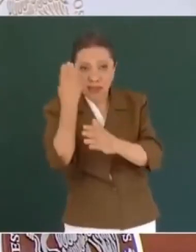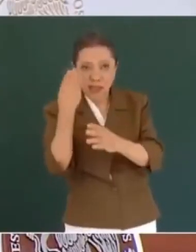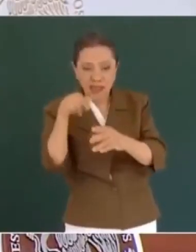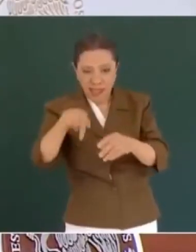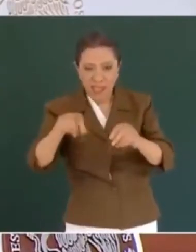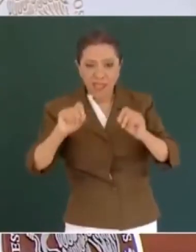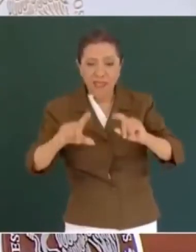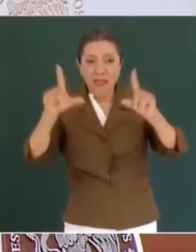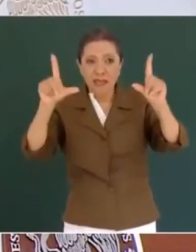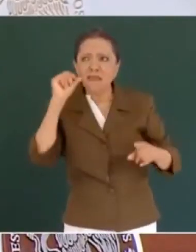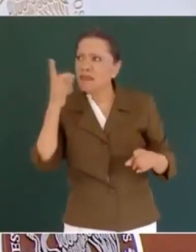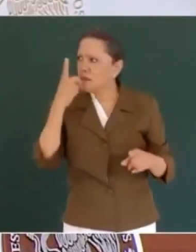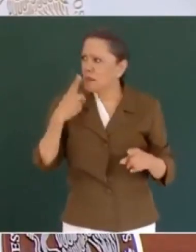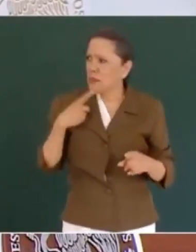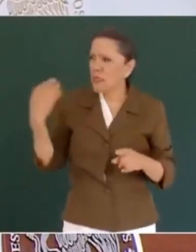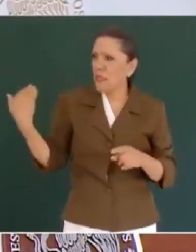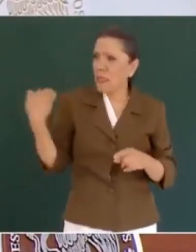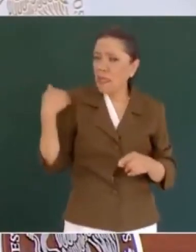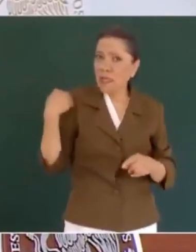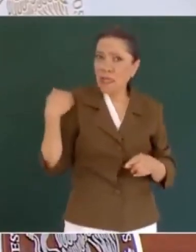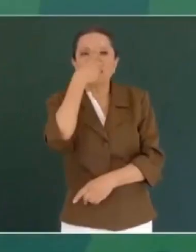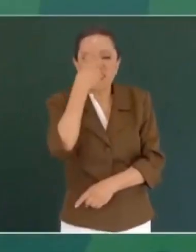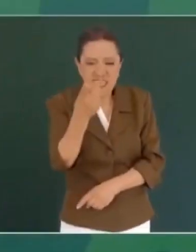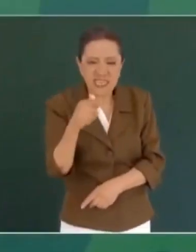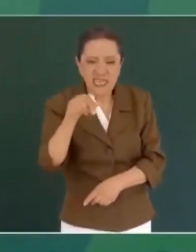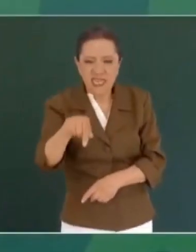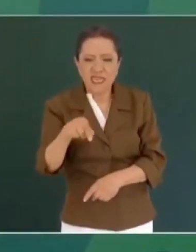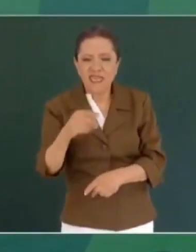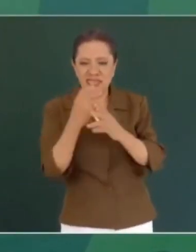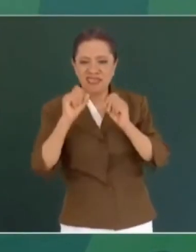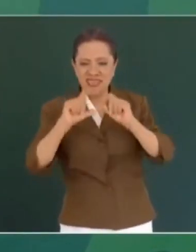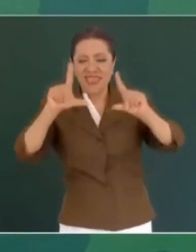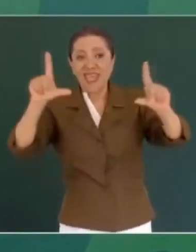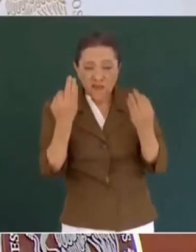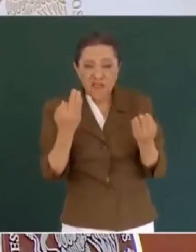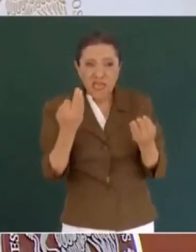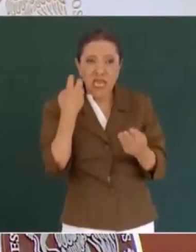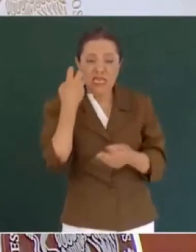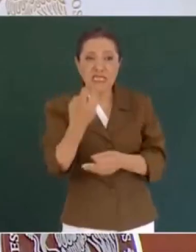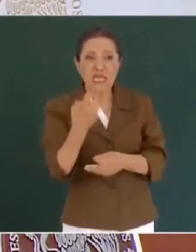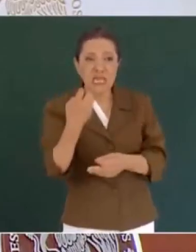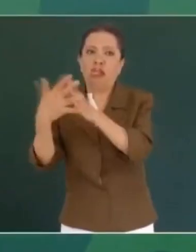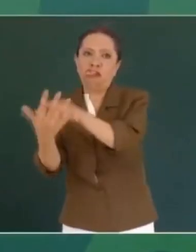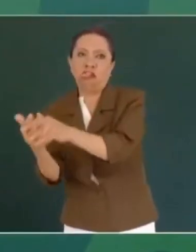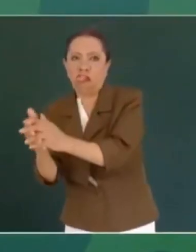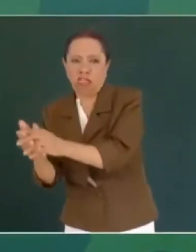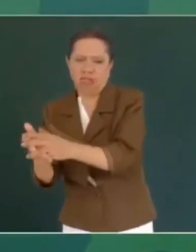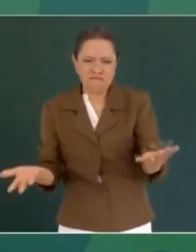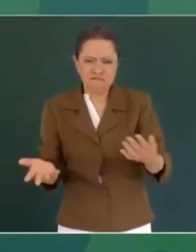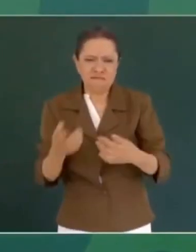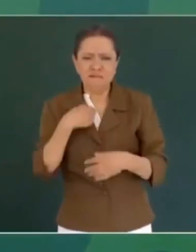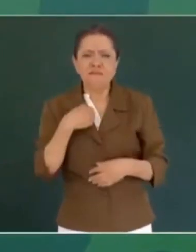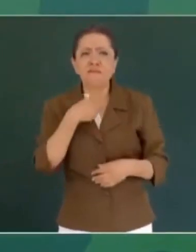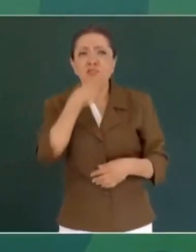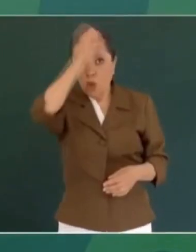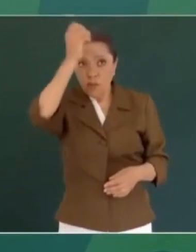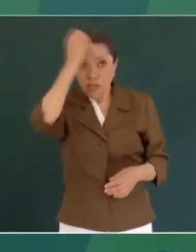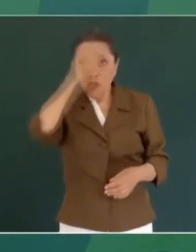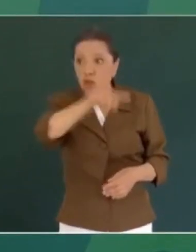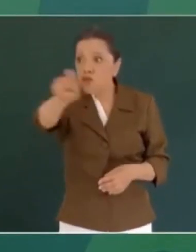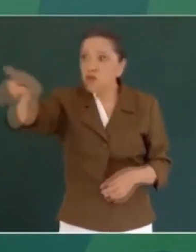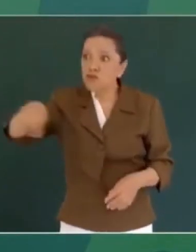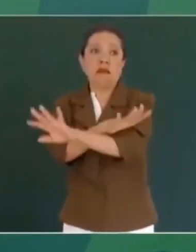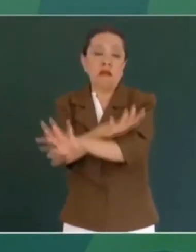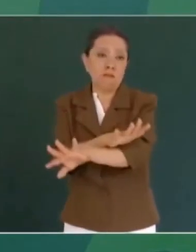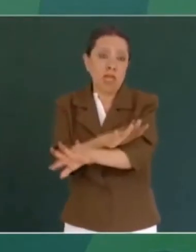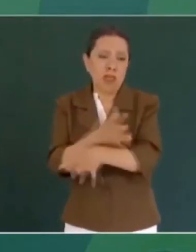Ayer me notificaron una donde dije que habían tergiversado mi opinión, mi dicho. Lo